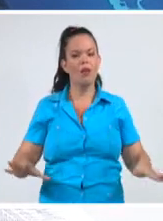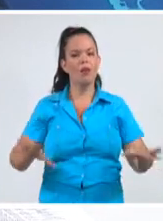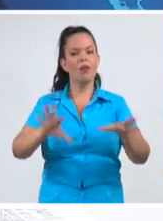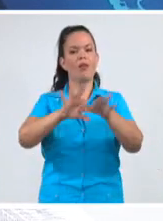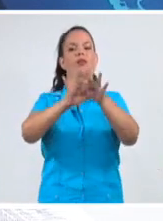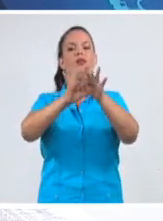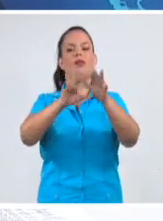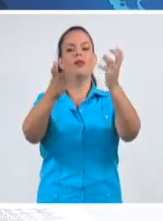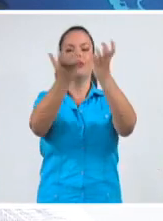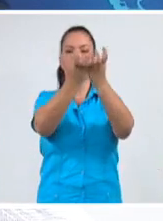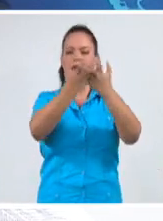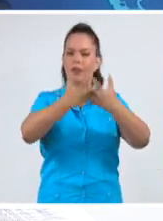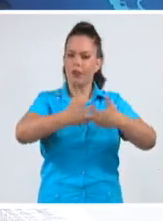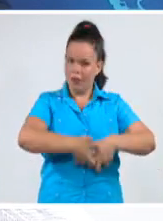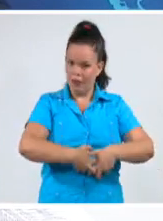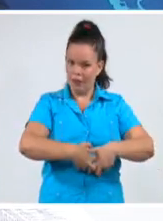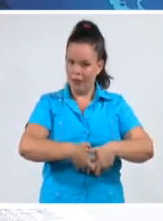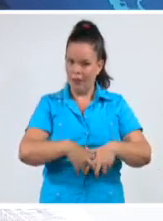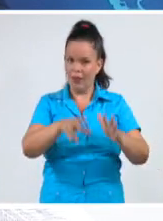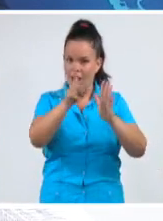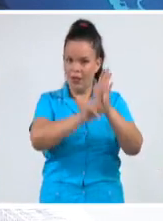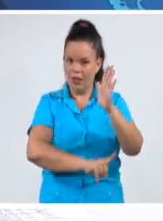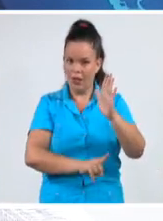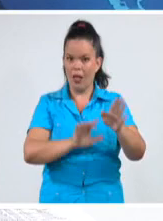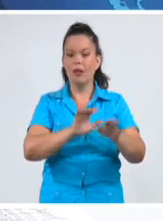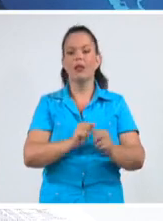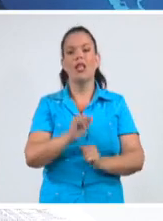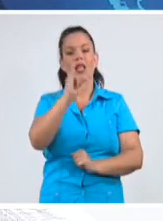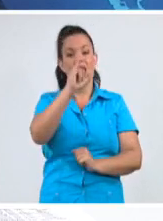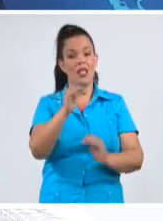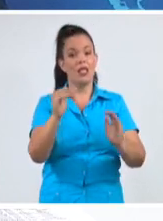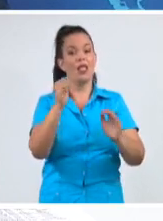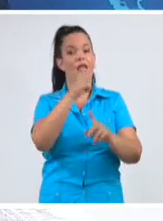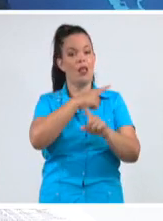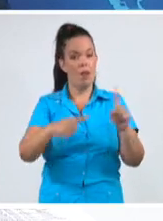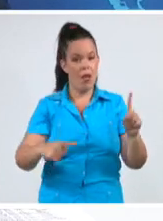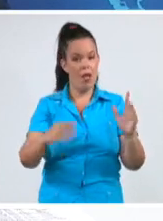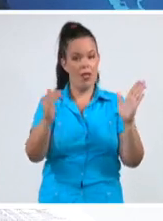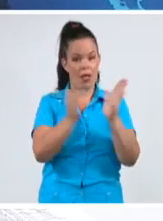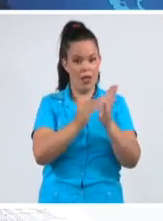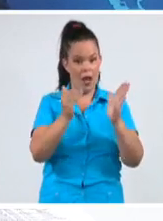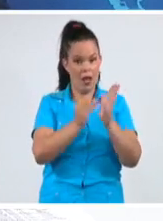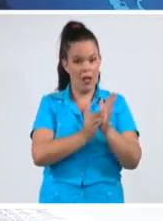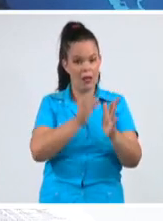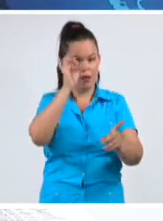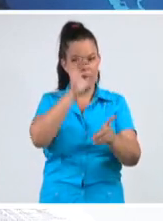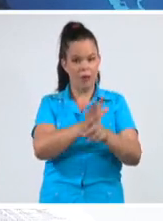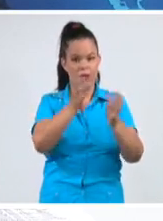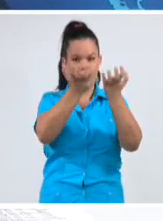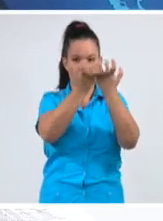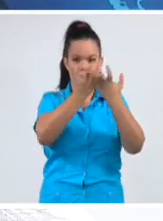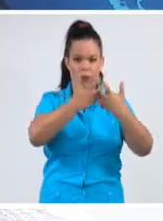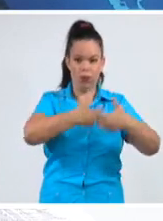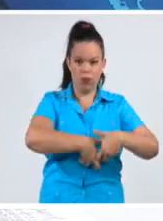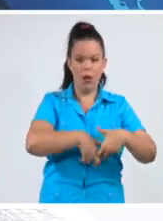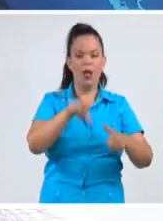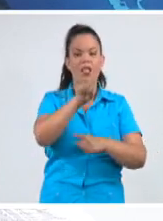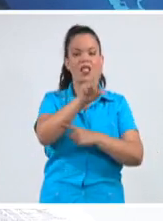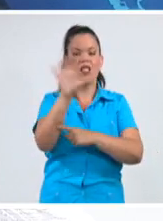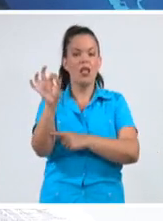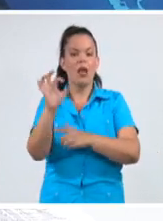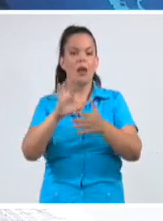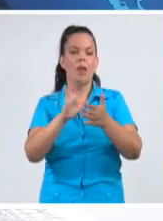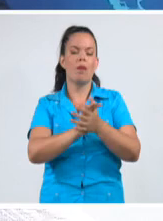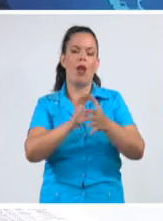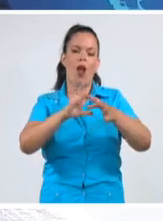Electroenergético Nacional. Pasadas las 6 y 30 de la tarde, ya estaba entregando más de 100 megawatts, carga que irá en ascenso hasta